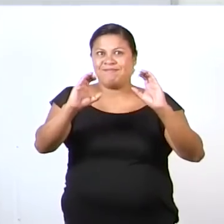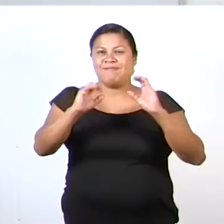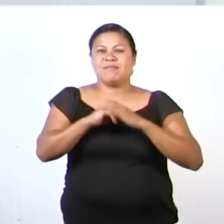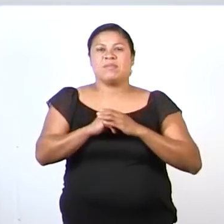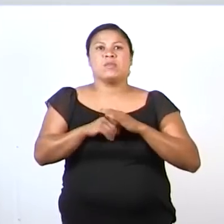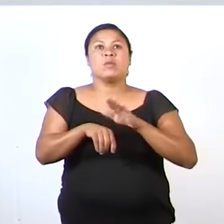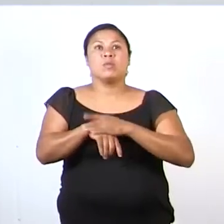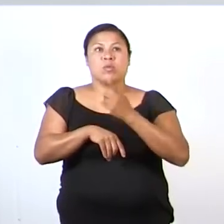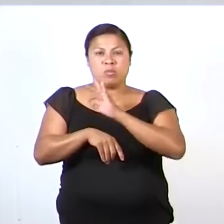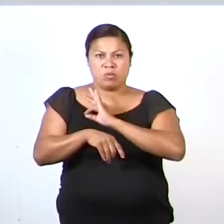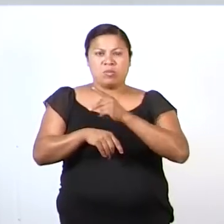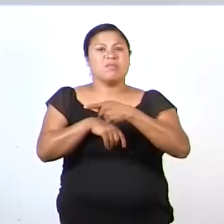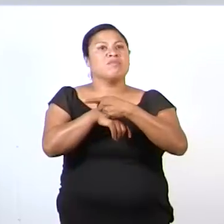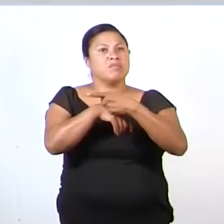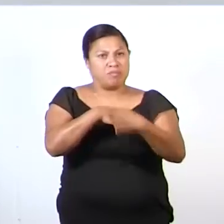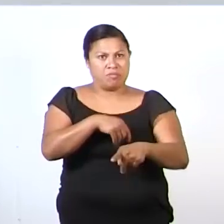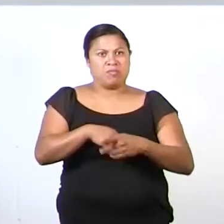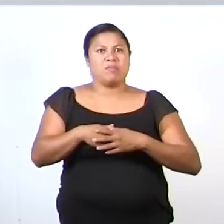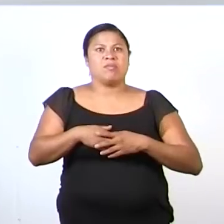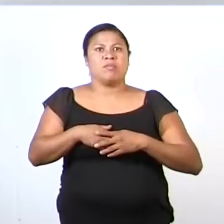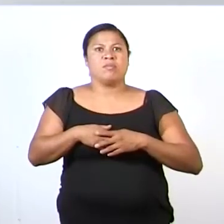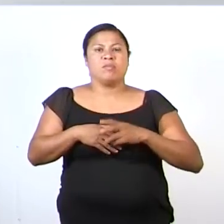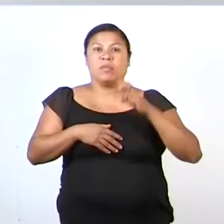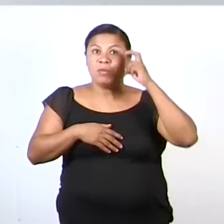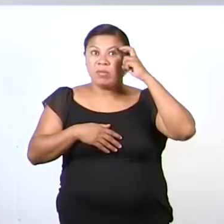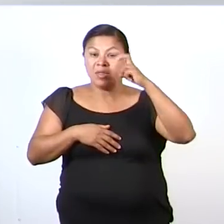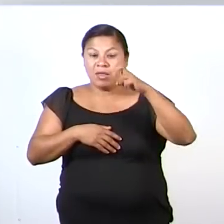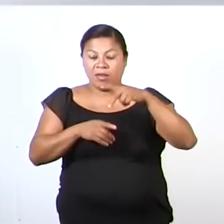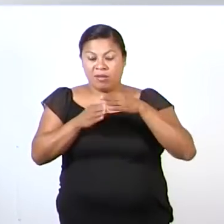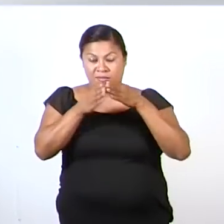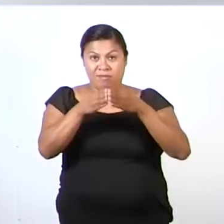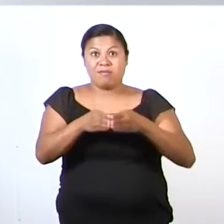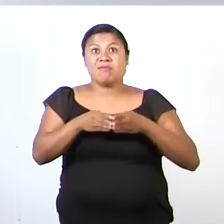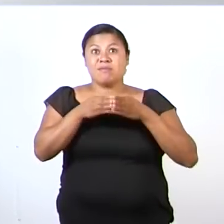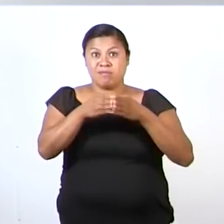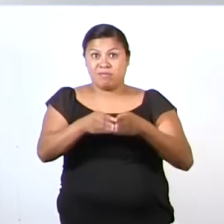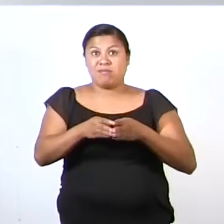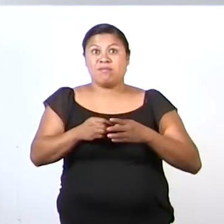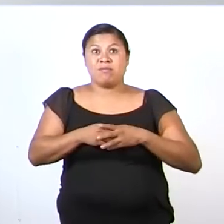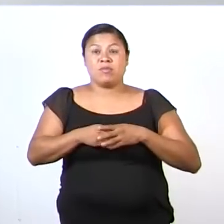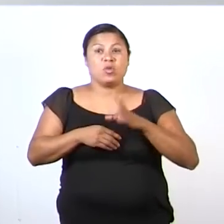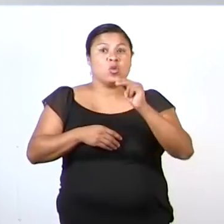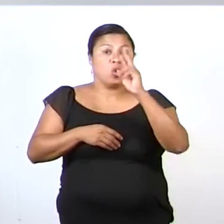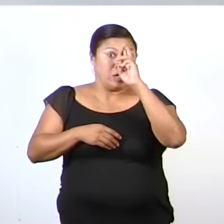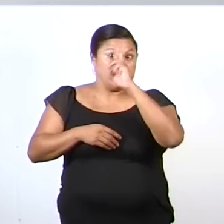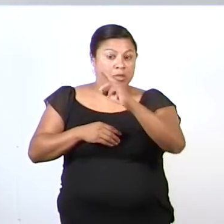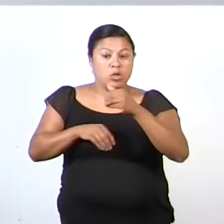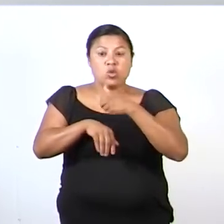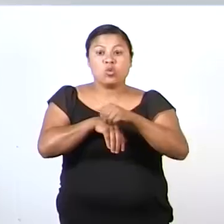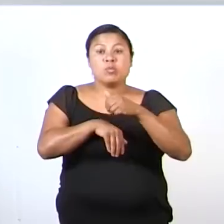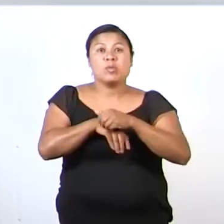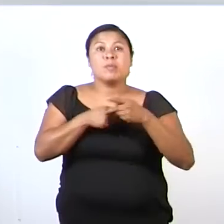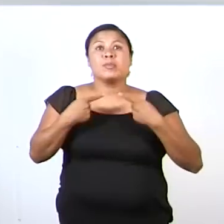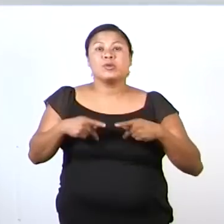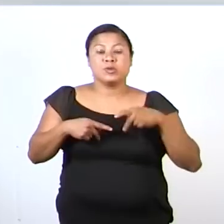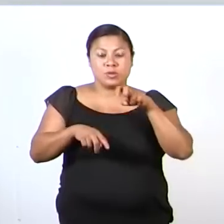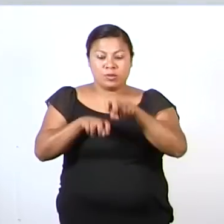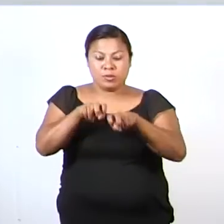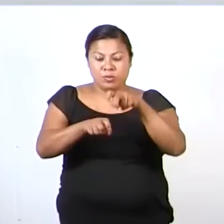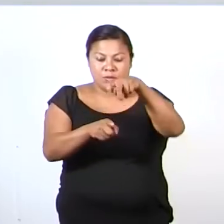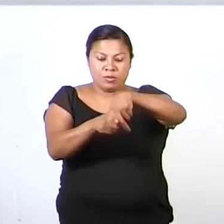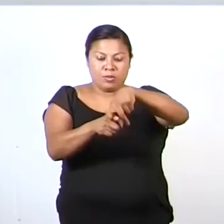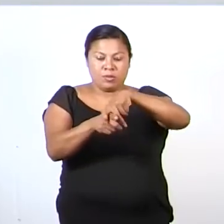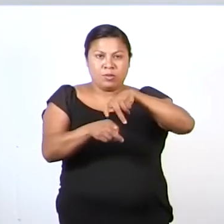porque puede ser peligroso viajar en lancha y no respetar el número de pasajeros que está